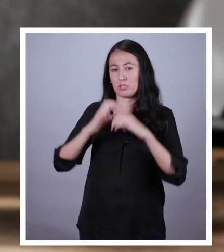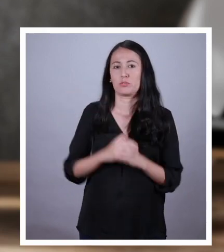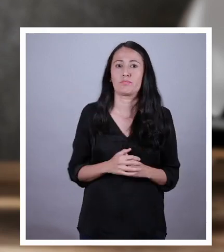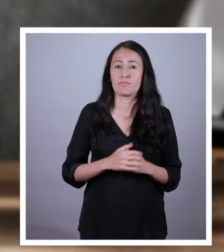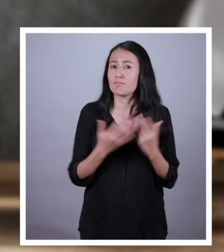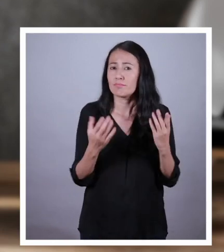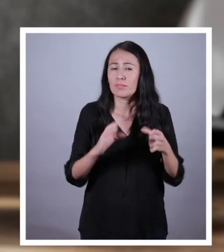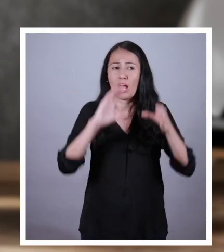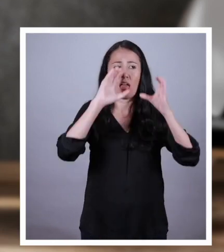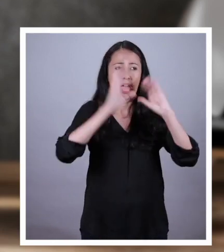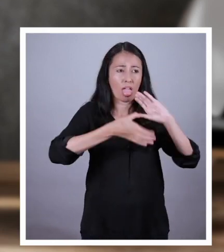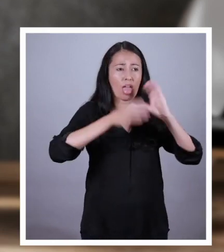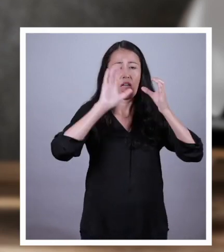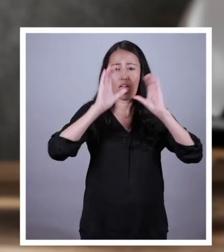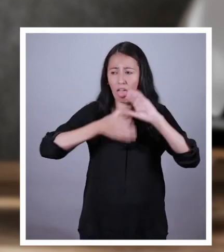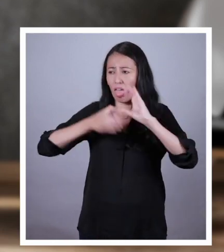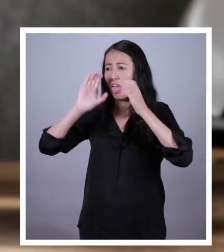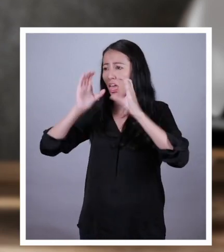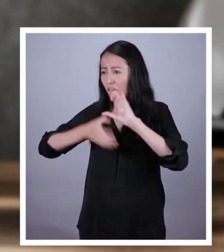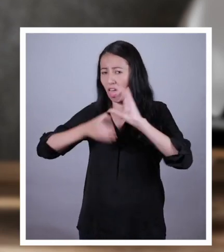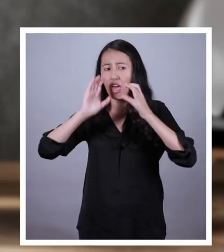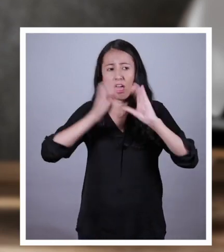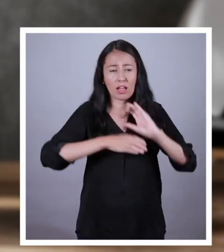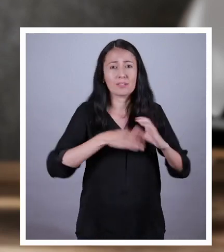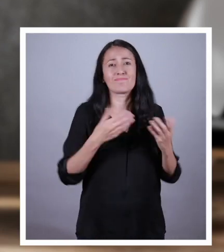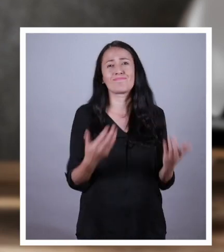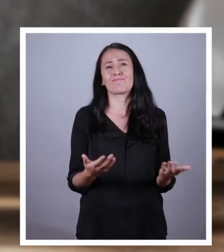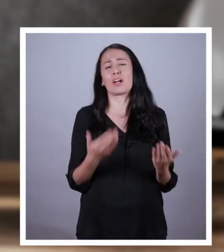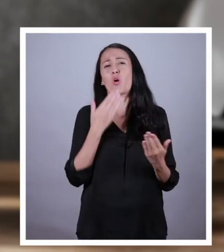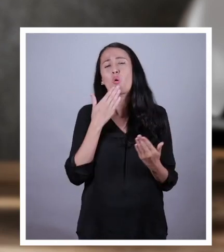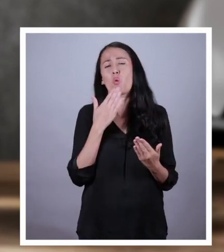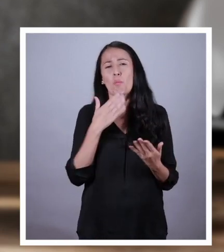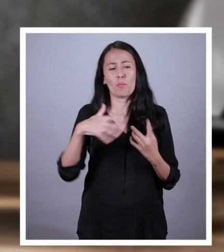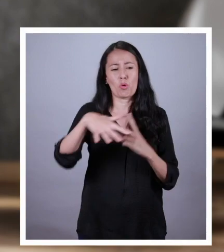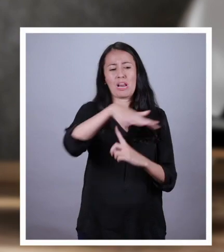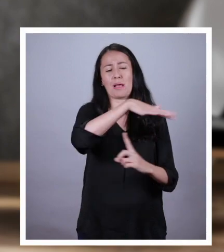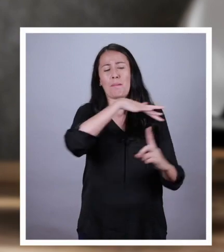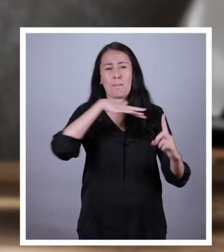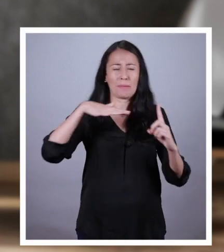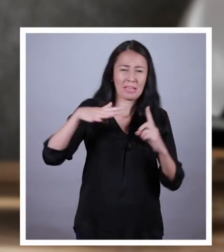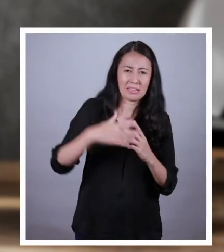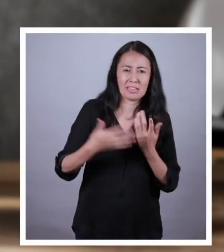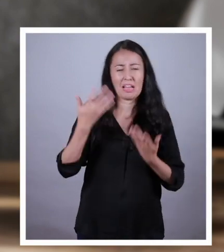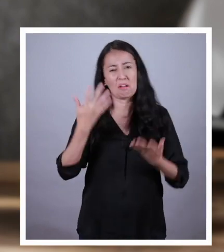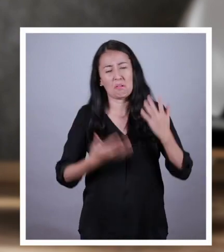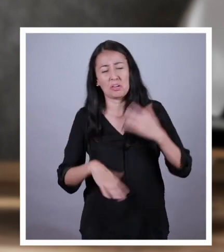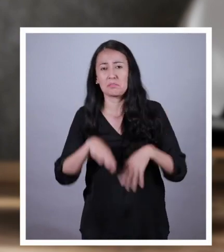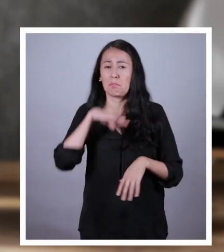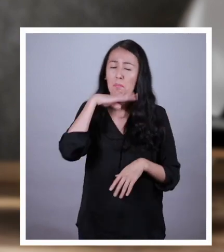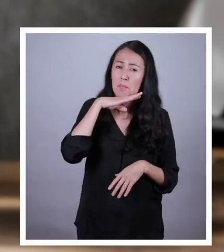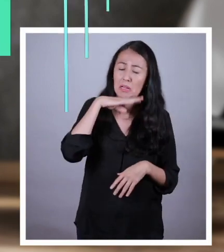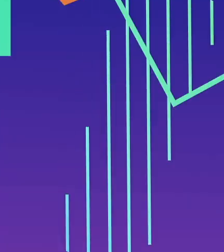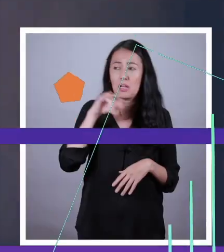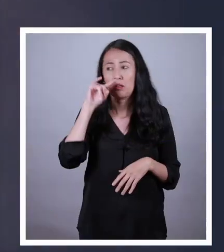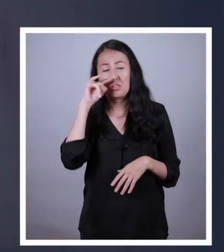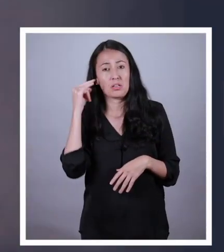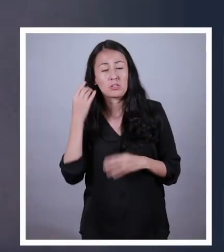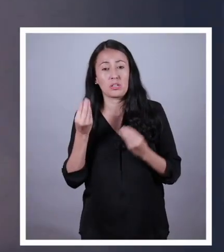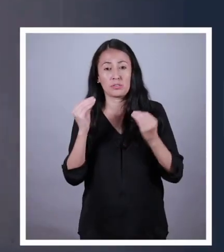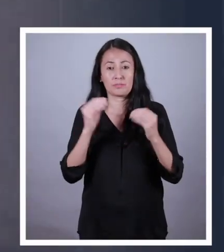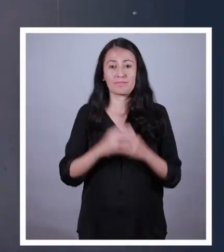comunicamos entre nosotros, es muy complicado poder tener un ambiente propicio para el desarrollo de nosotros los niños, niñas y adolescentes